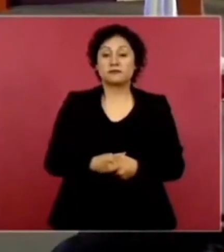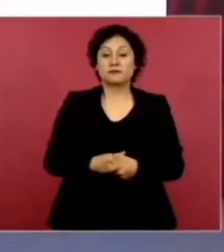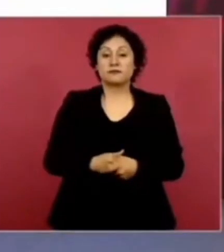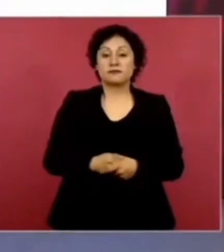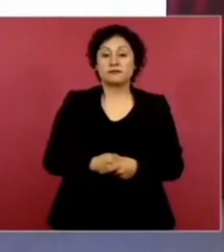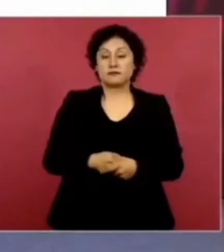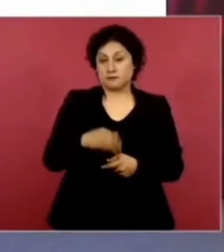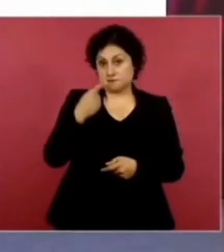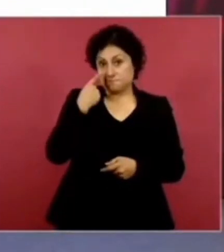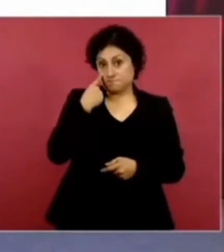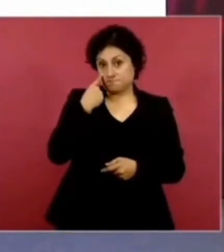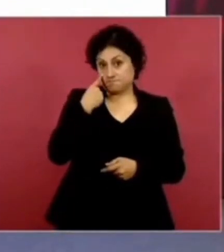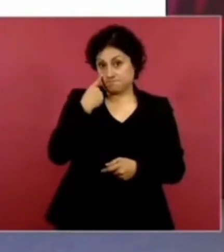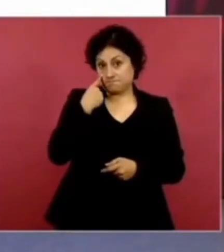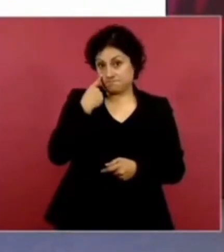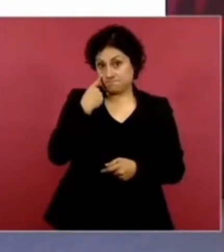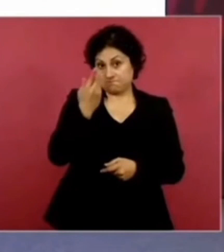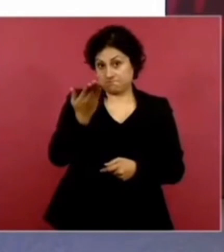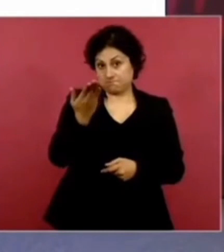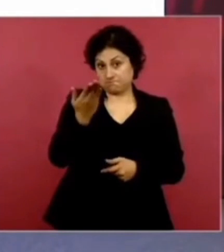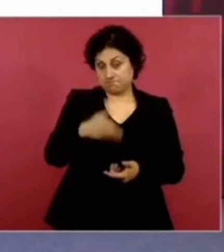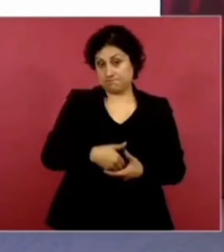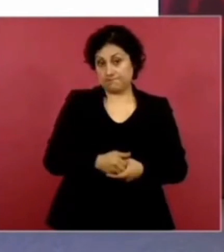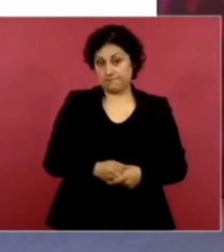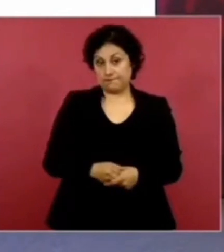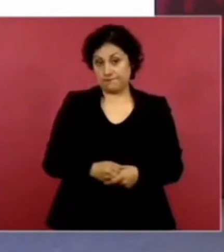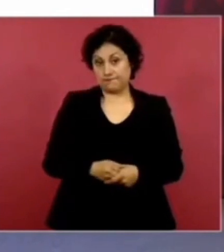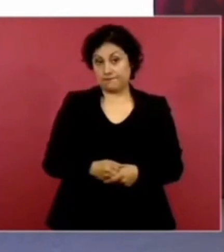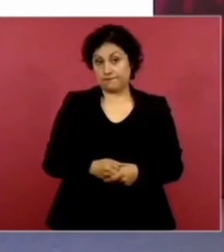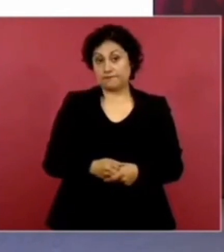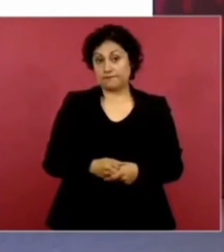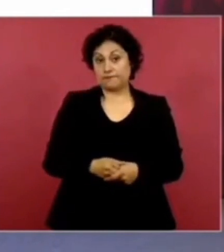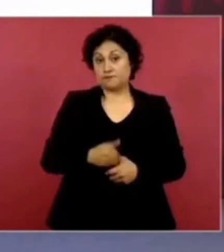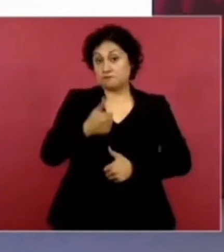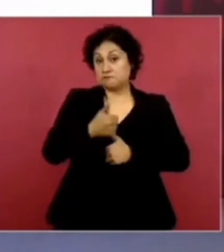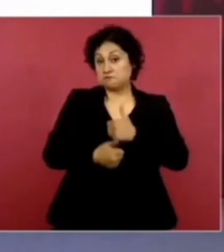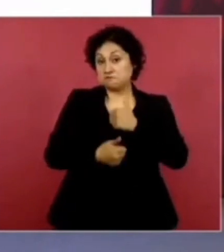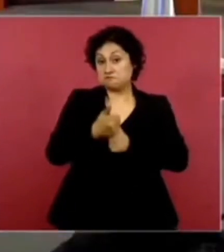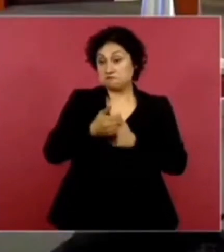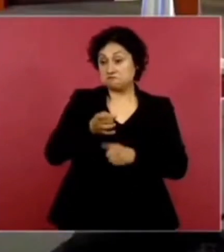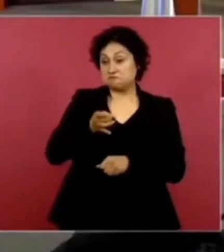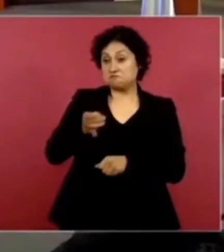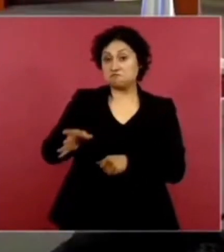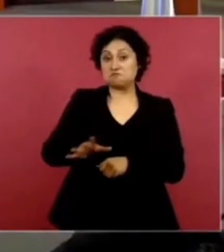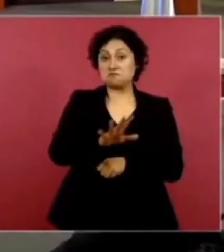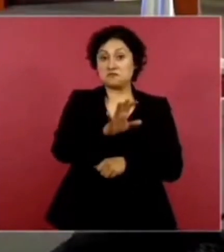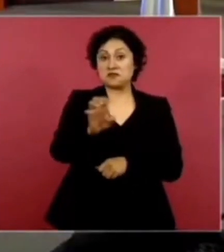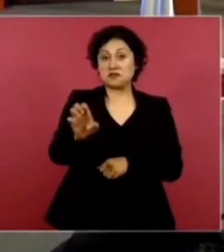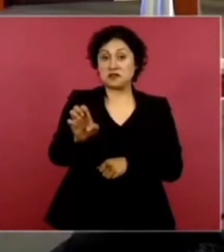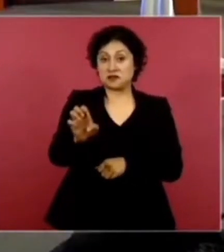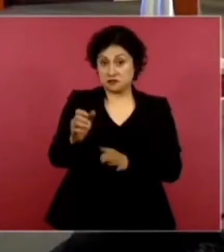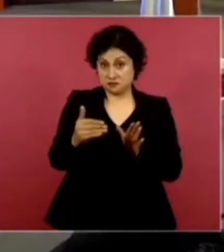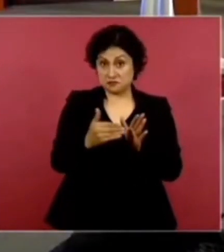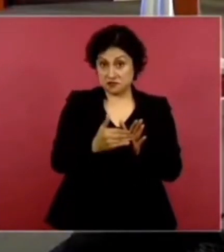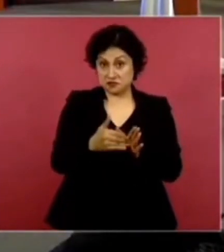Miren. ¿Como cuántos votos de más? Como 500 mil. mil. Más o menos.